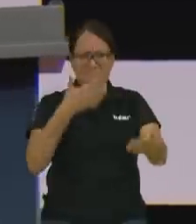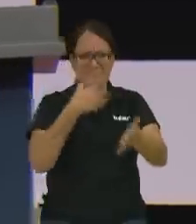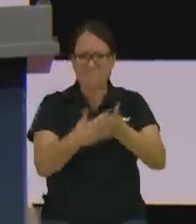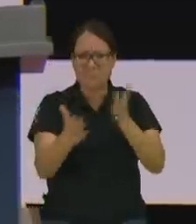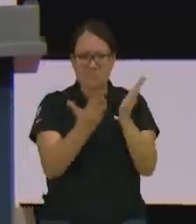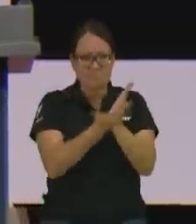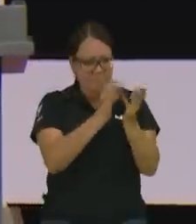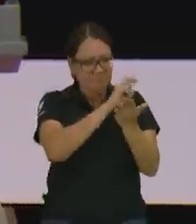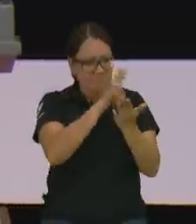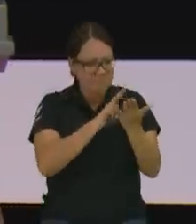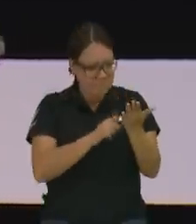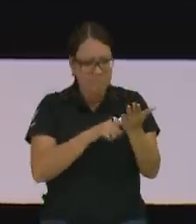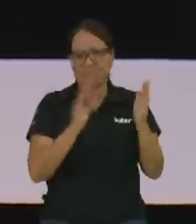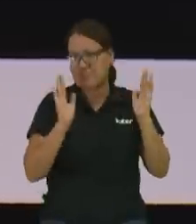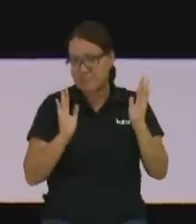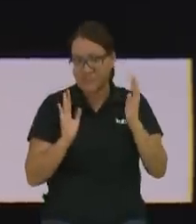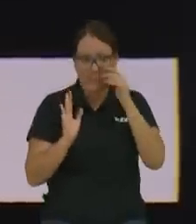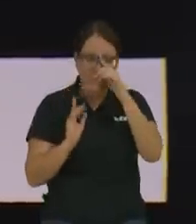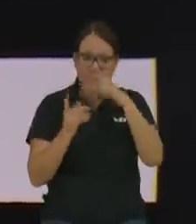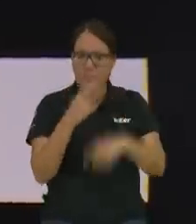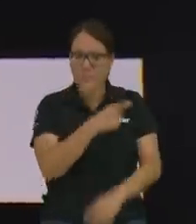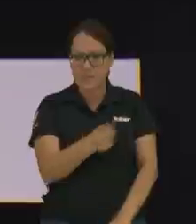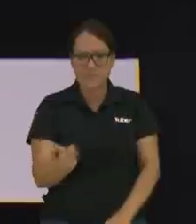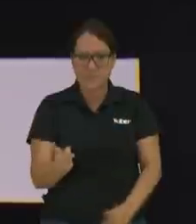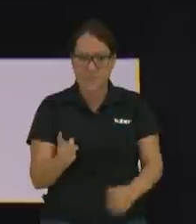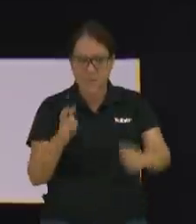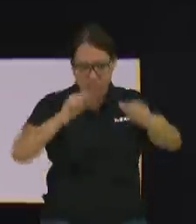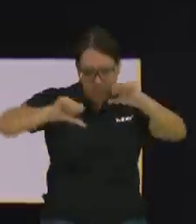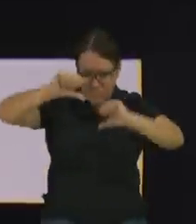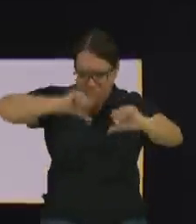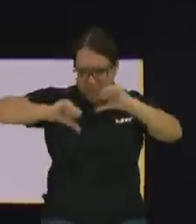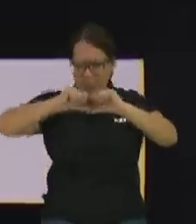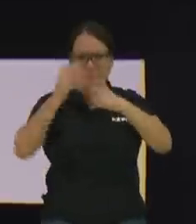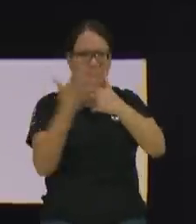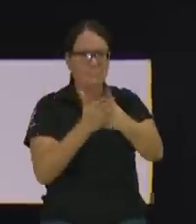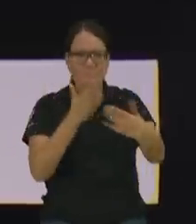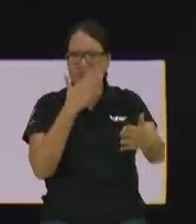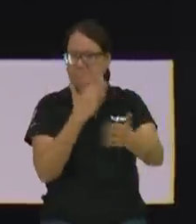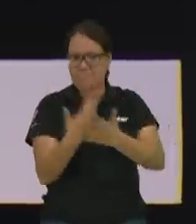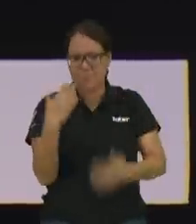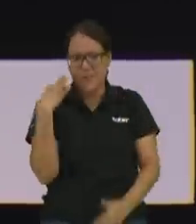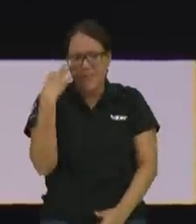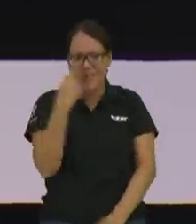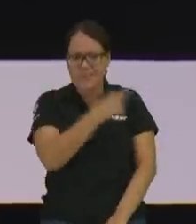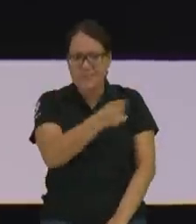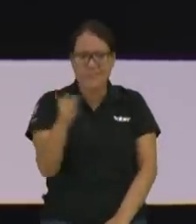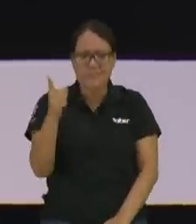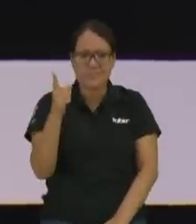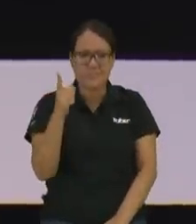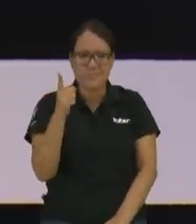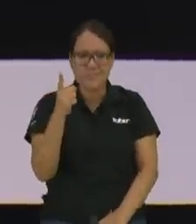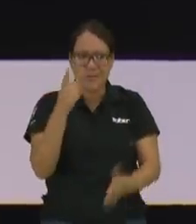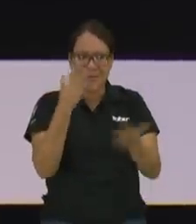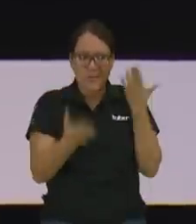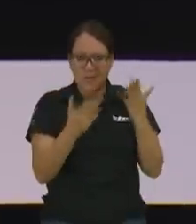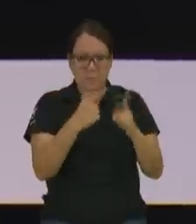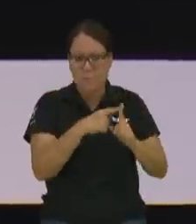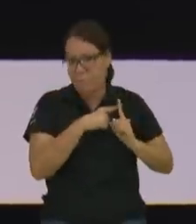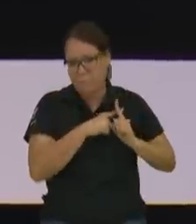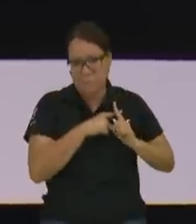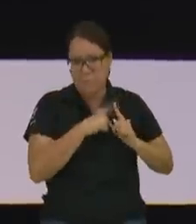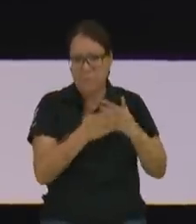Le invito a la lea aún siendo usted un científico. Le invito a que la lea aún siendo un agnóstico. No hay